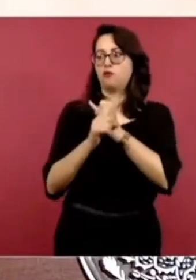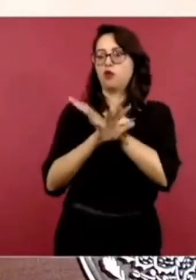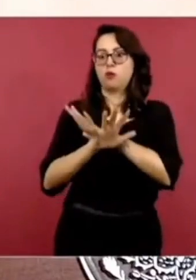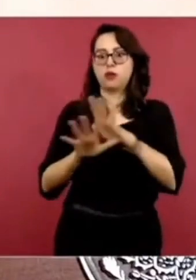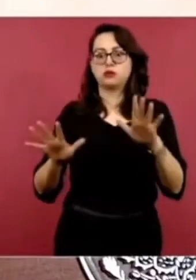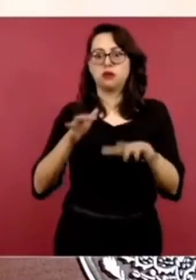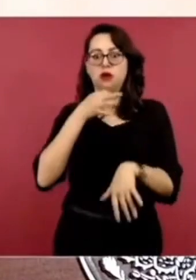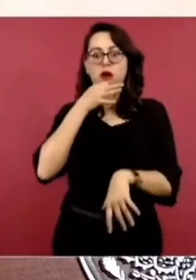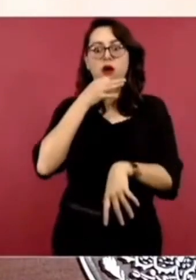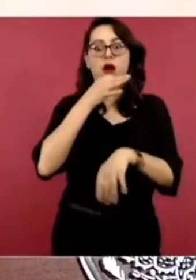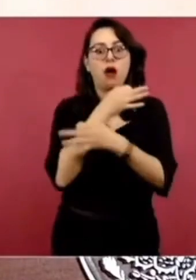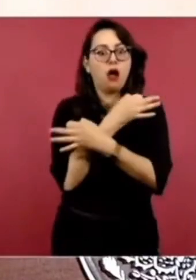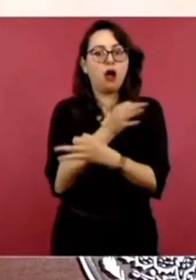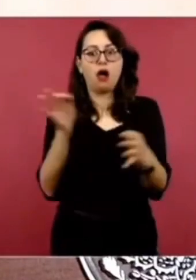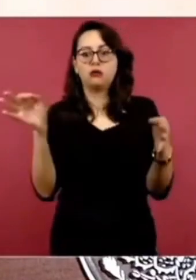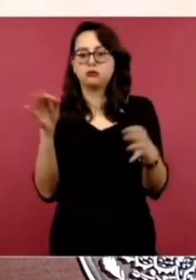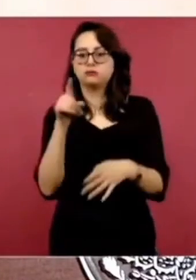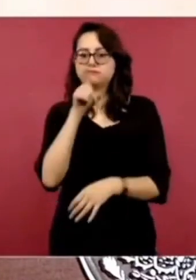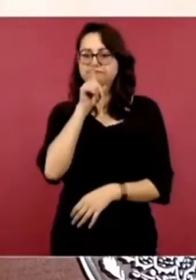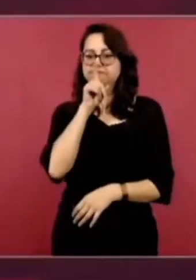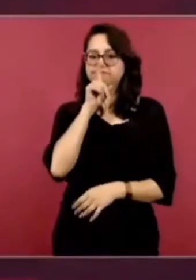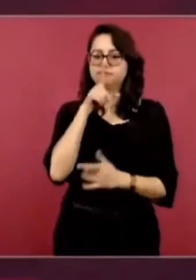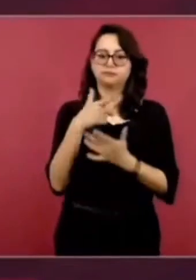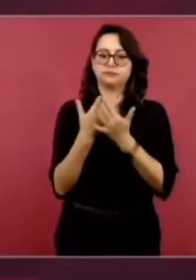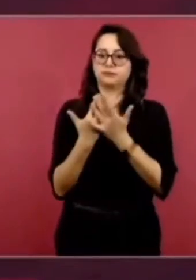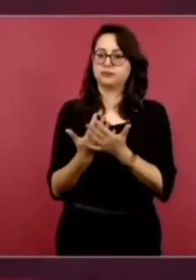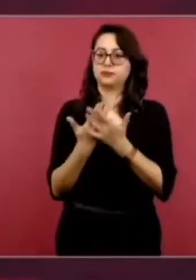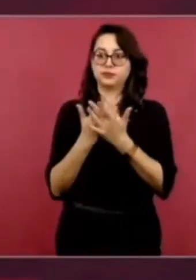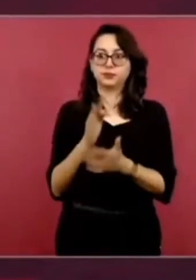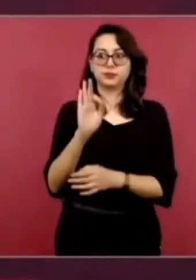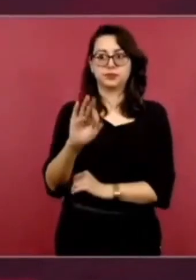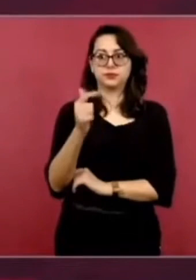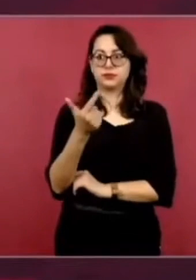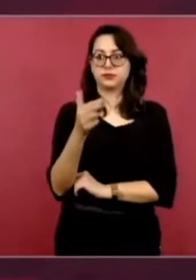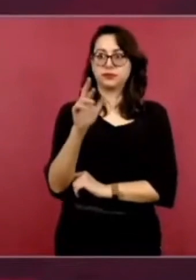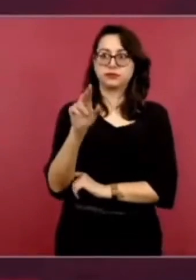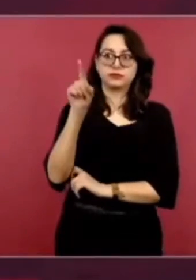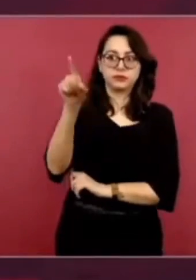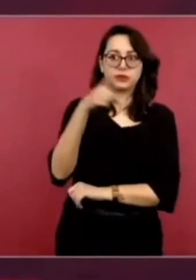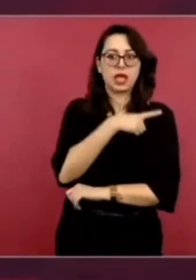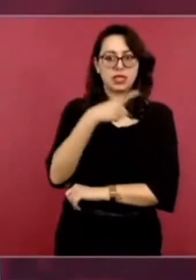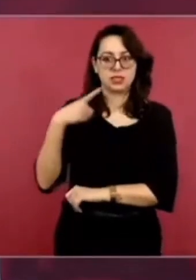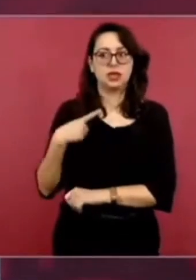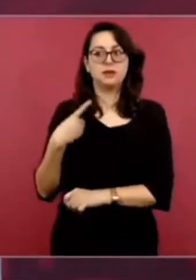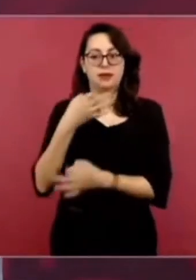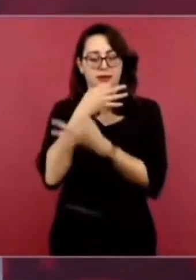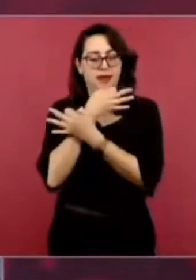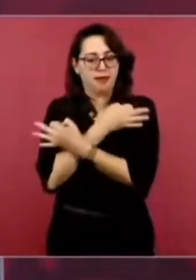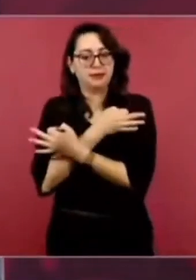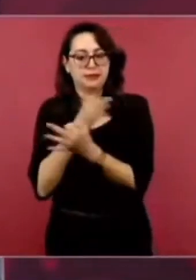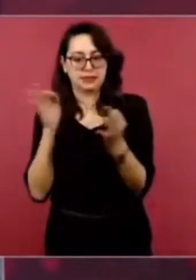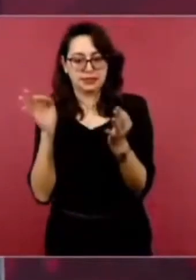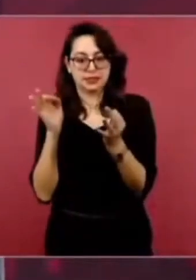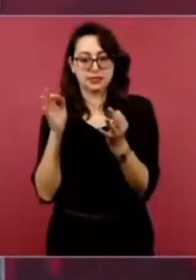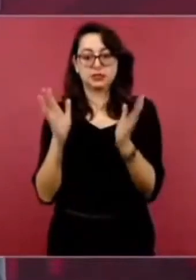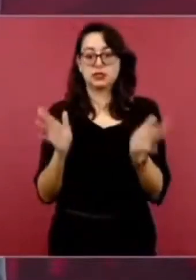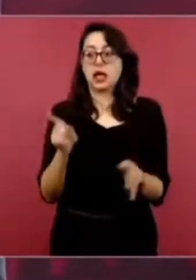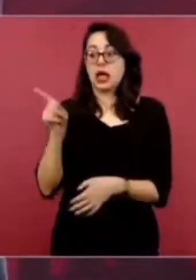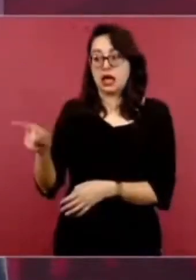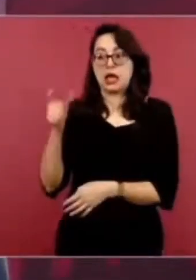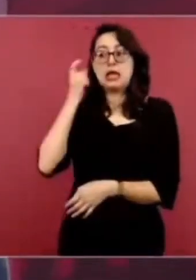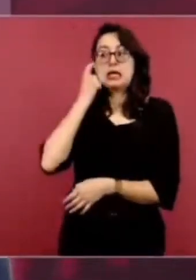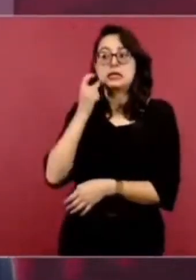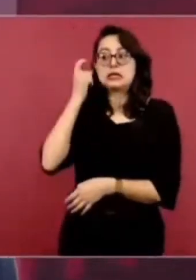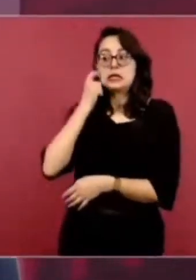Prefiero que sea la Fiscalía que, tengo entendido, atrajo el